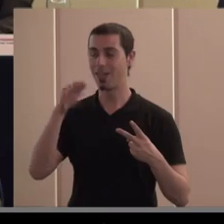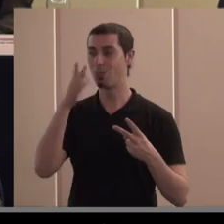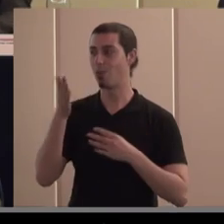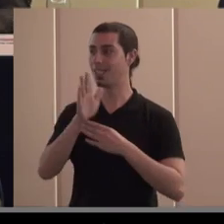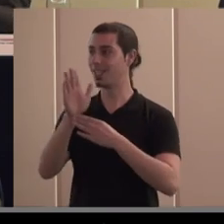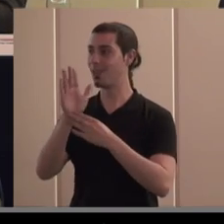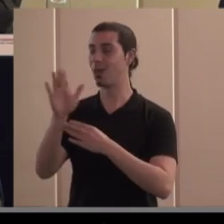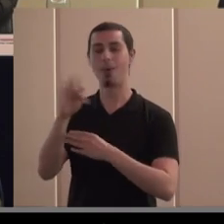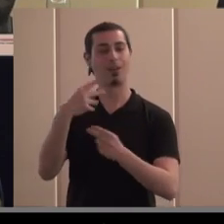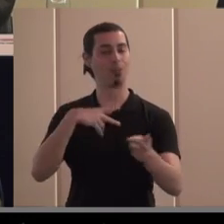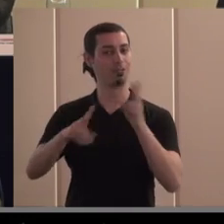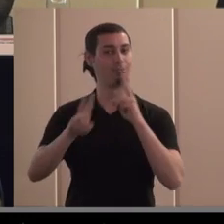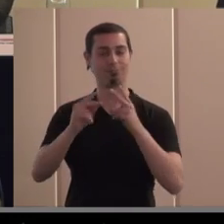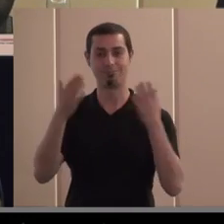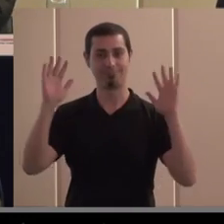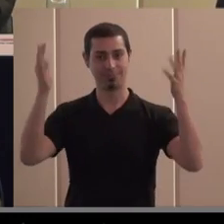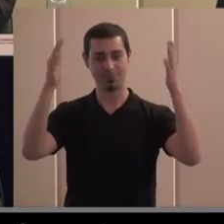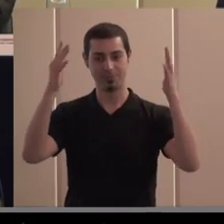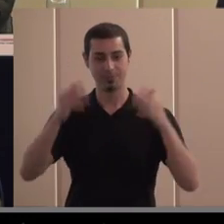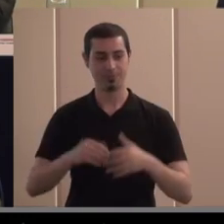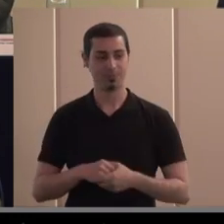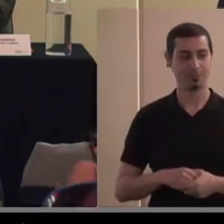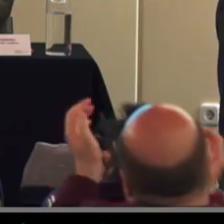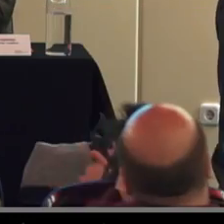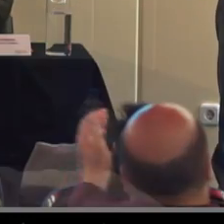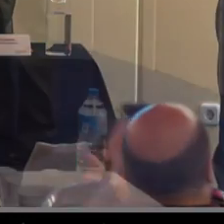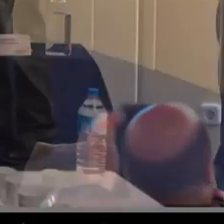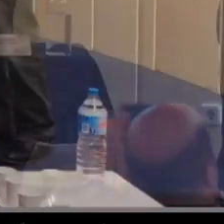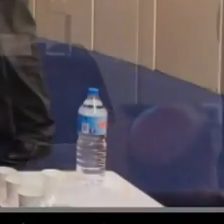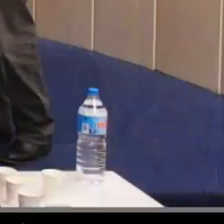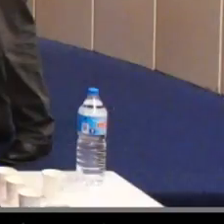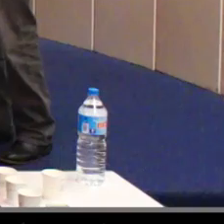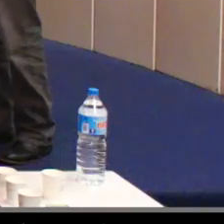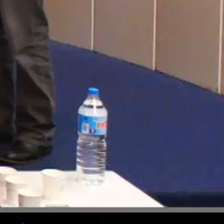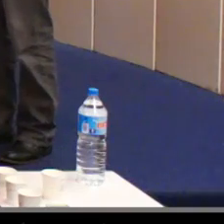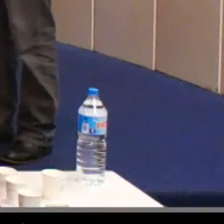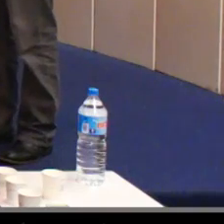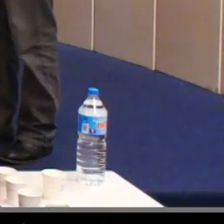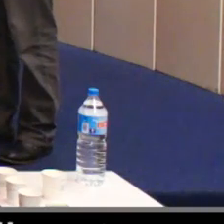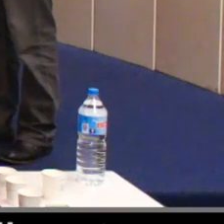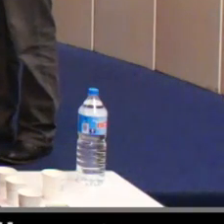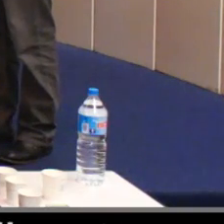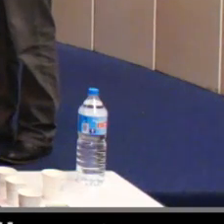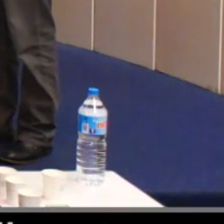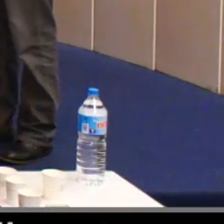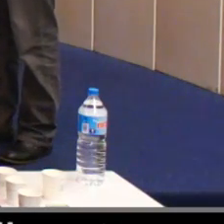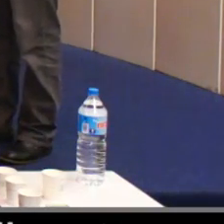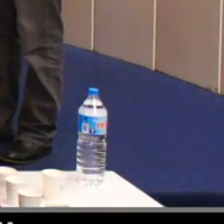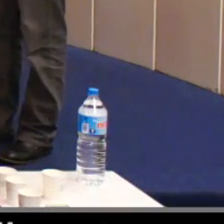y por vuestras respuestas muchas gracias aplausos gracias gracias gracias gracias Gracias.